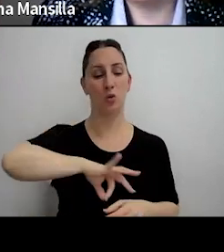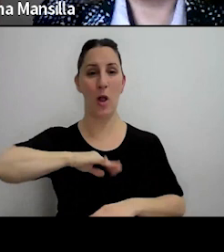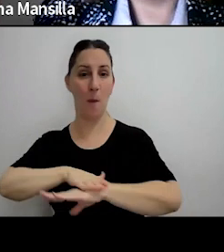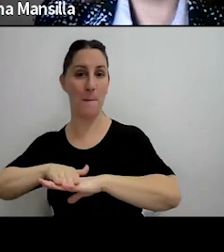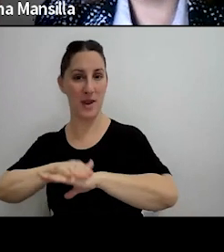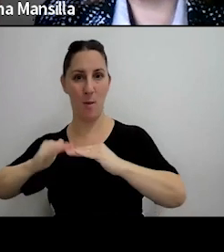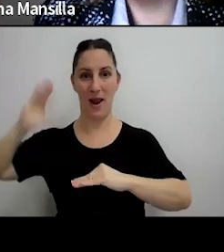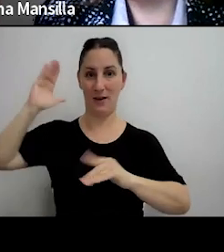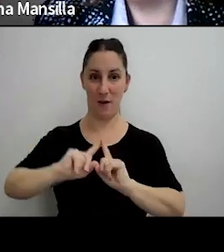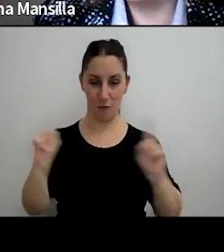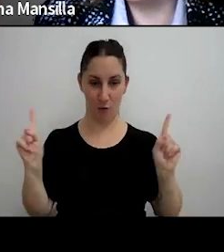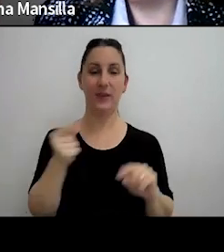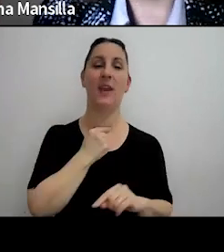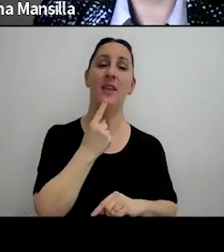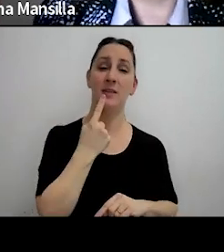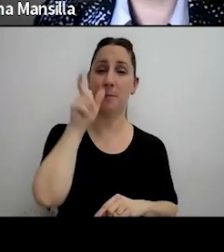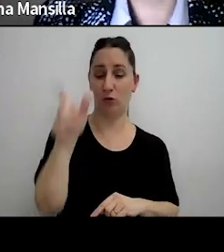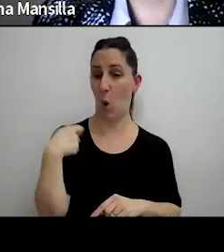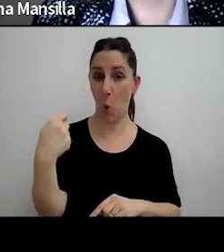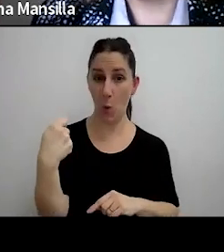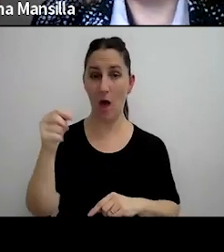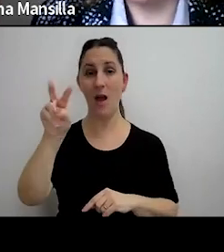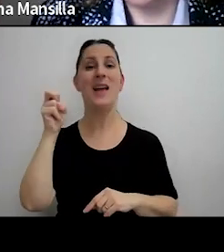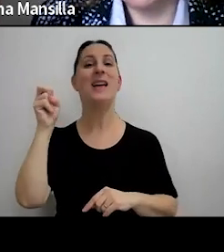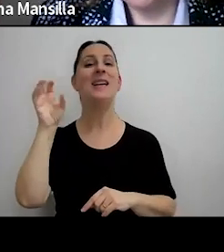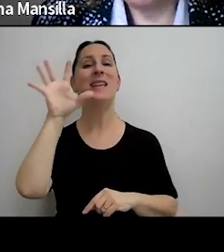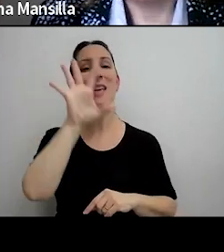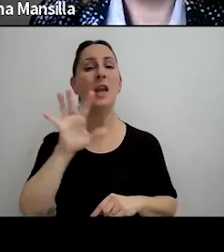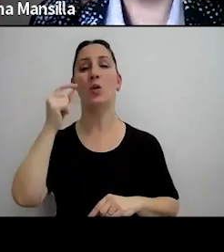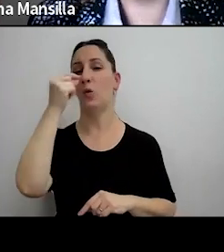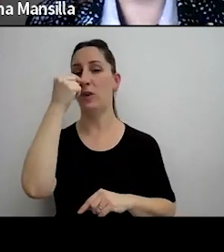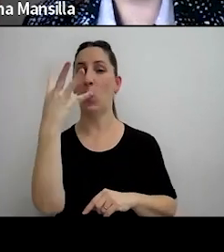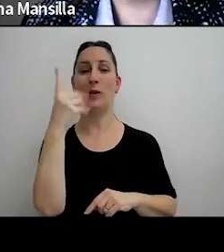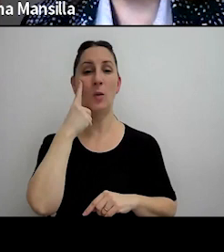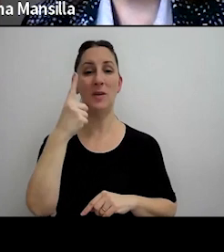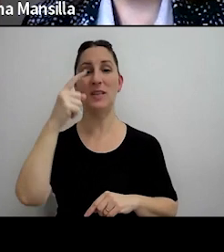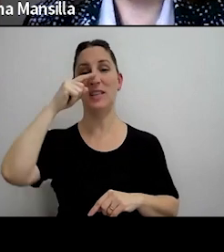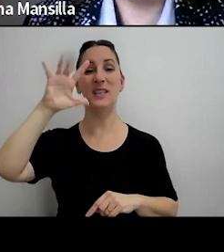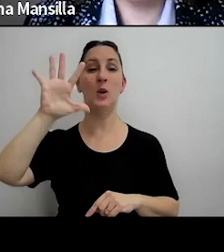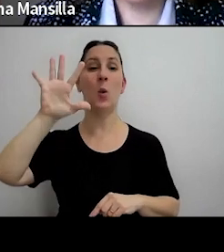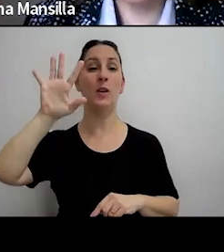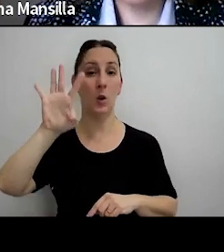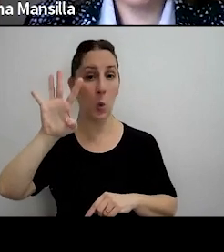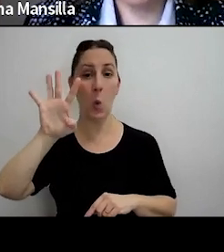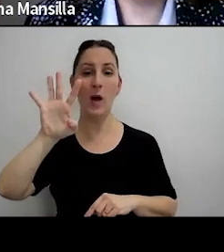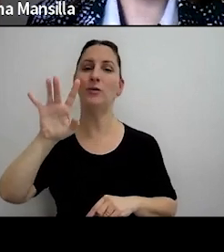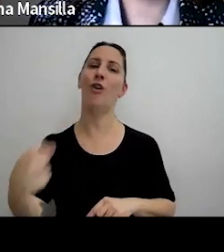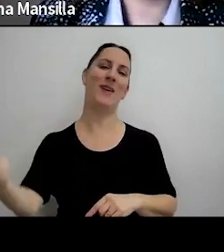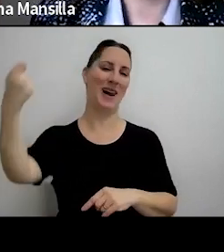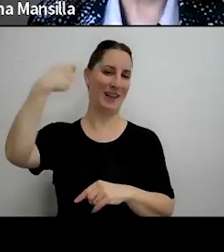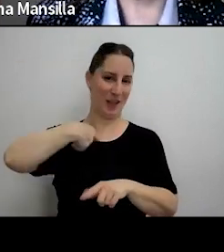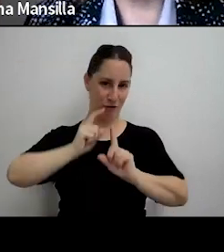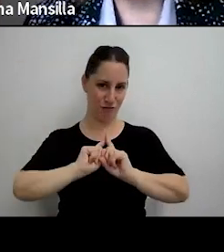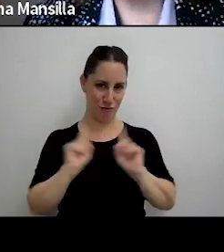es decir que un jubilado que ganara más de quinientos veinticuatro mil siete cincuenta y cuatro no va a tener el reintegro